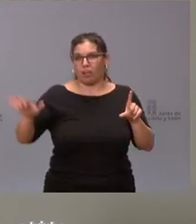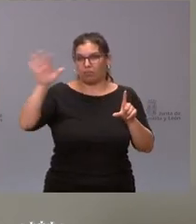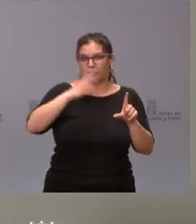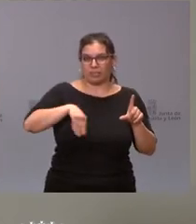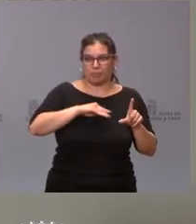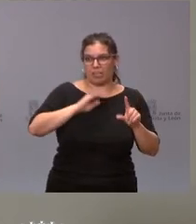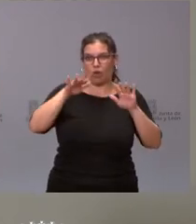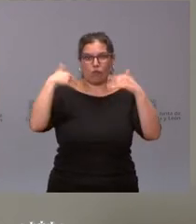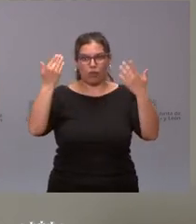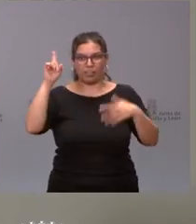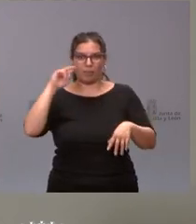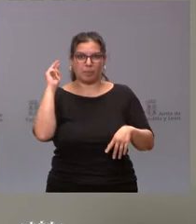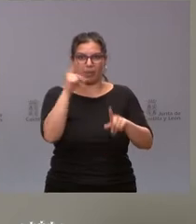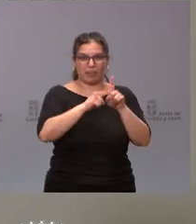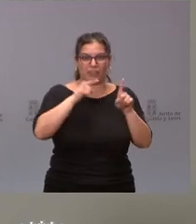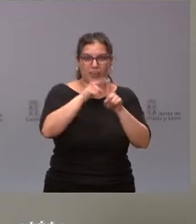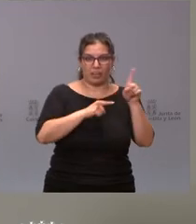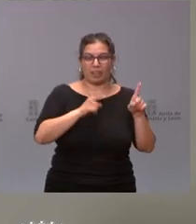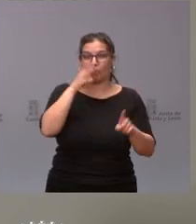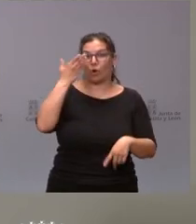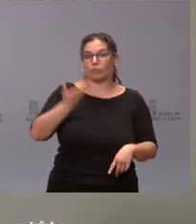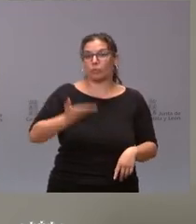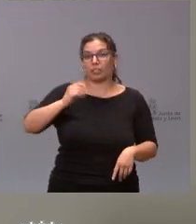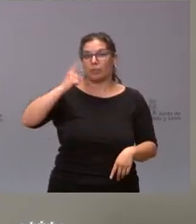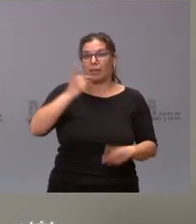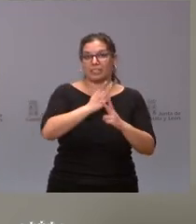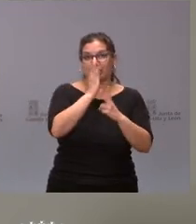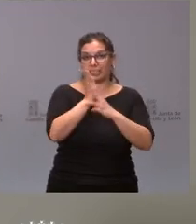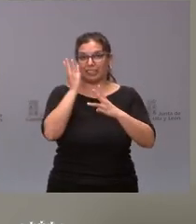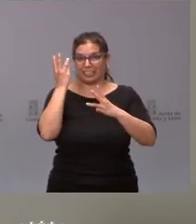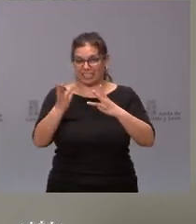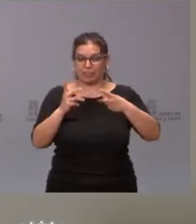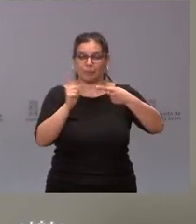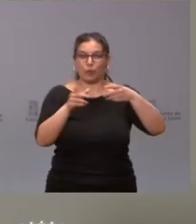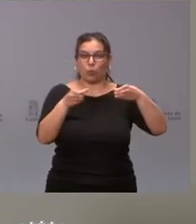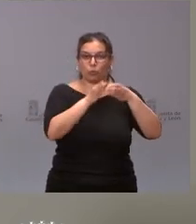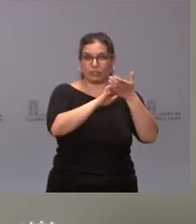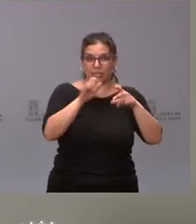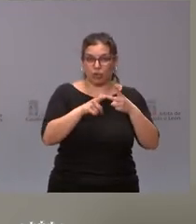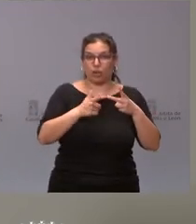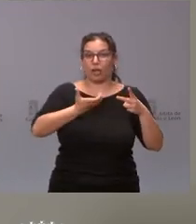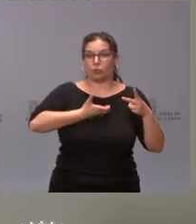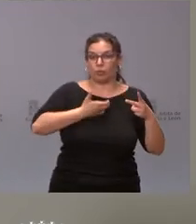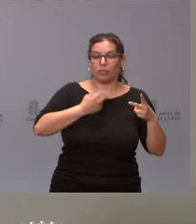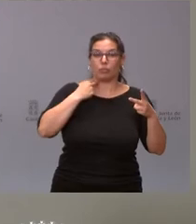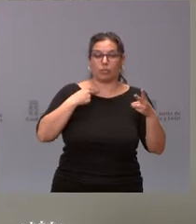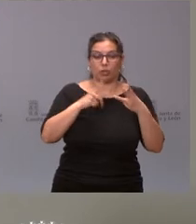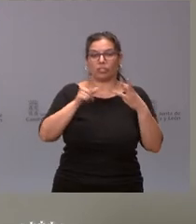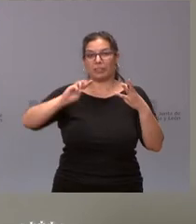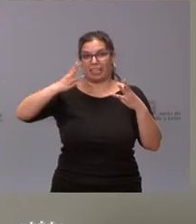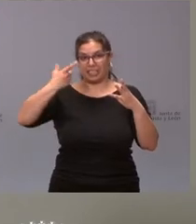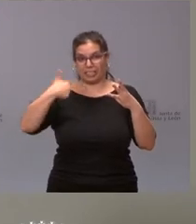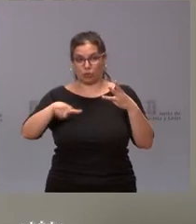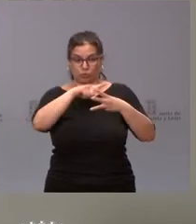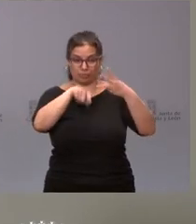precisamente por sustentar su actuación en tres ejes fundamentales. La Junta de Castilla y León, las corporaciones locales y el tercer sector. Y esto